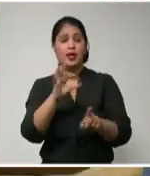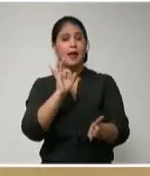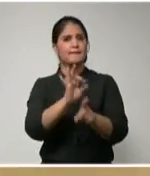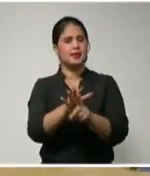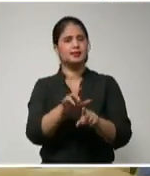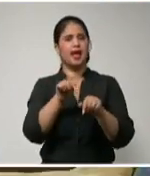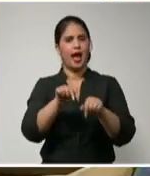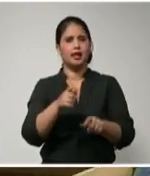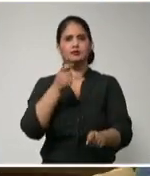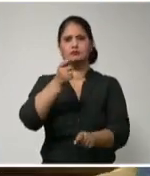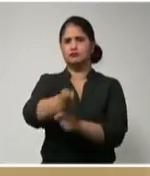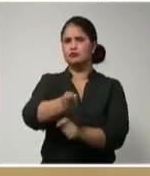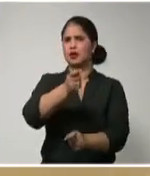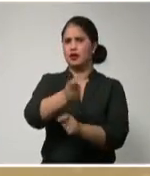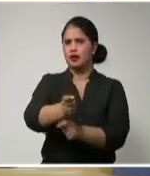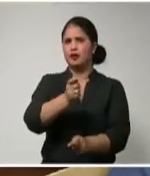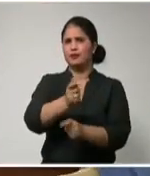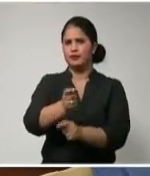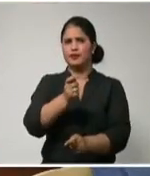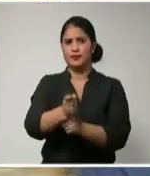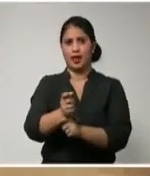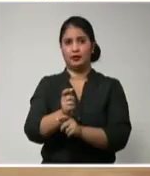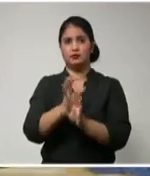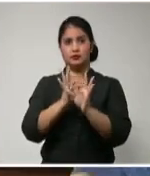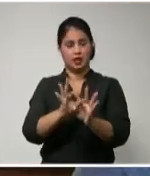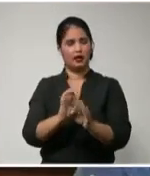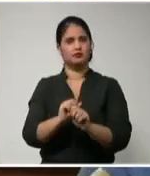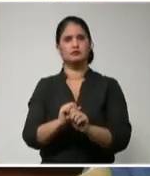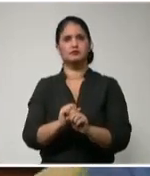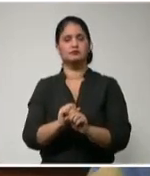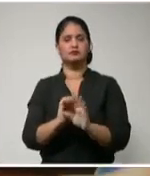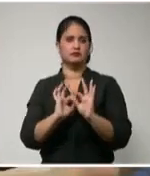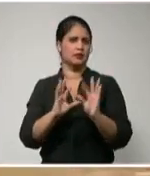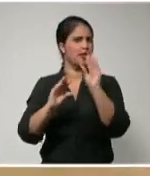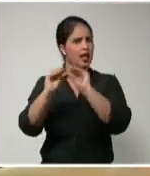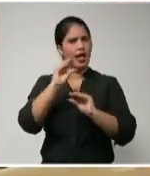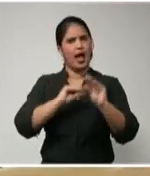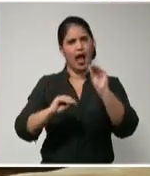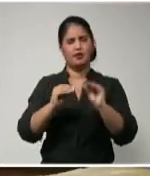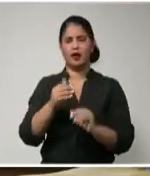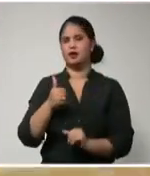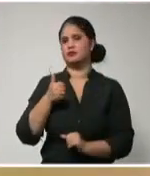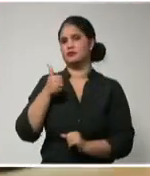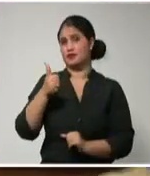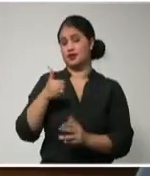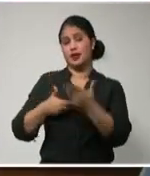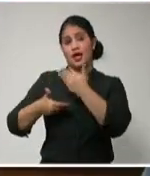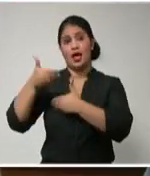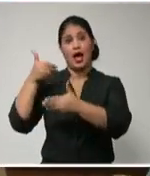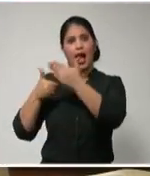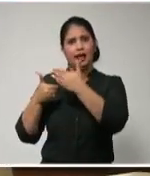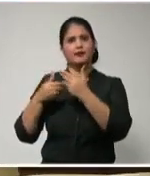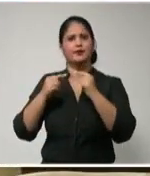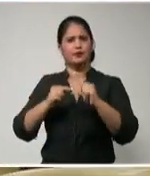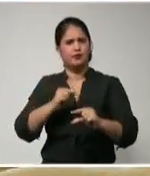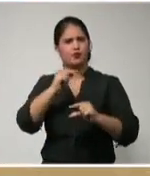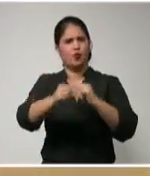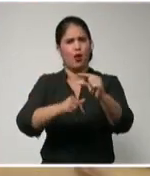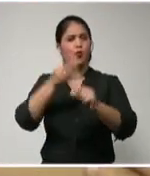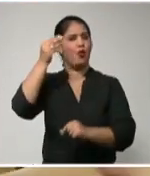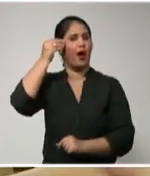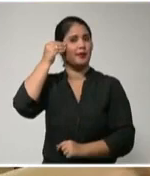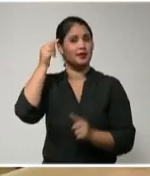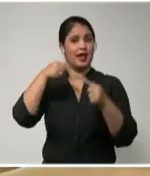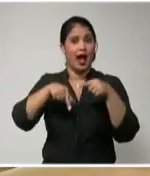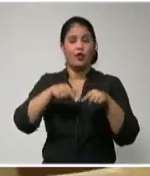esta enseñanza y prácticamente funciona como un niño, como un, en ese momento no, como un niño ciego. Ya es un